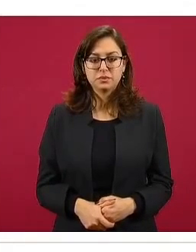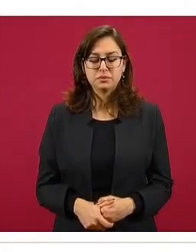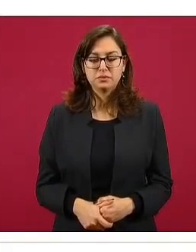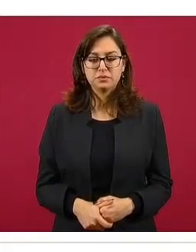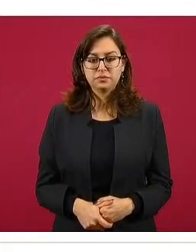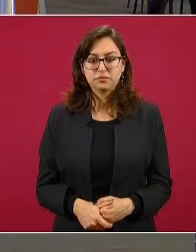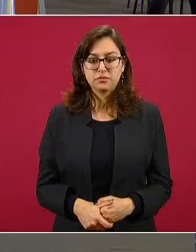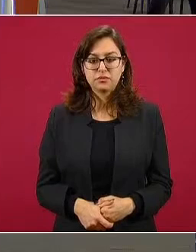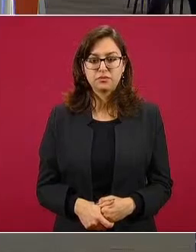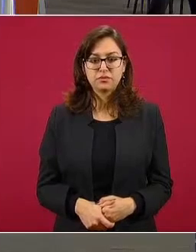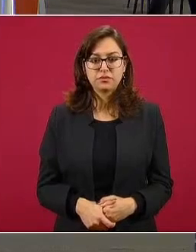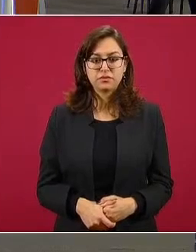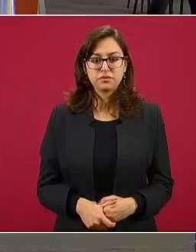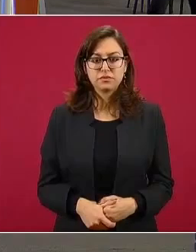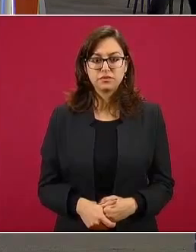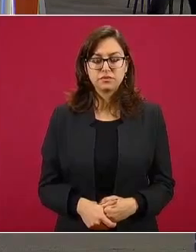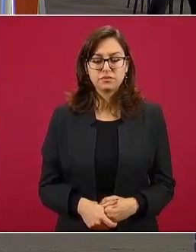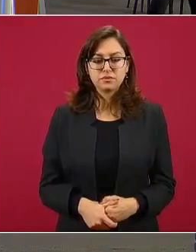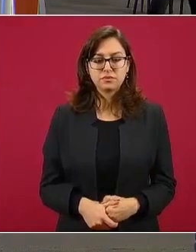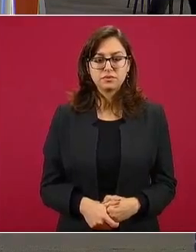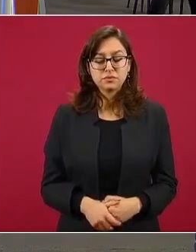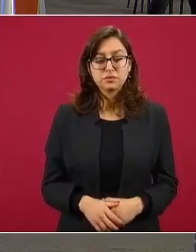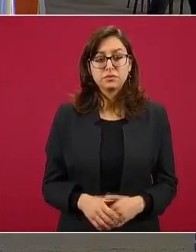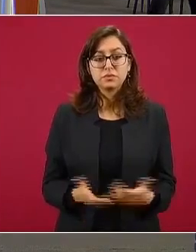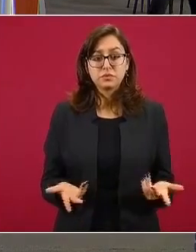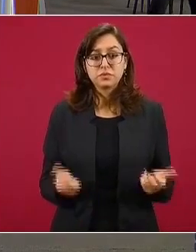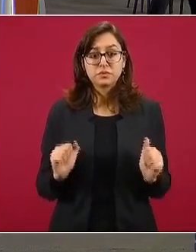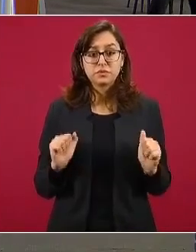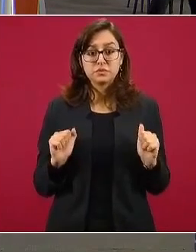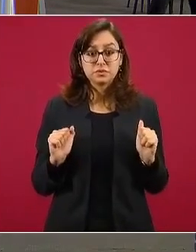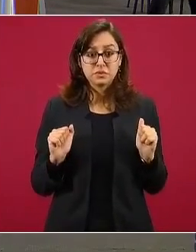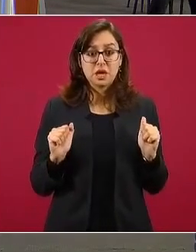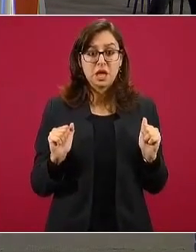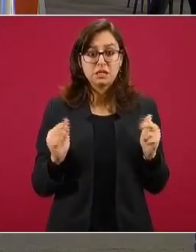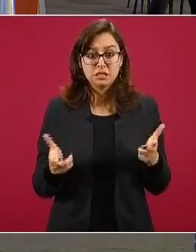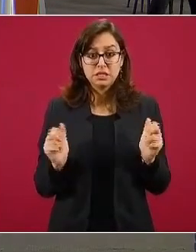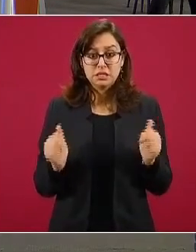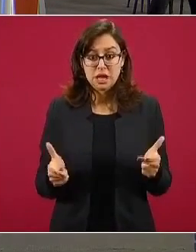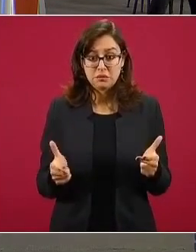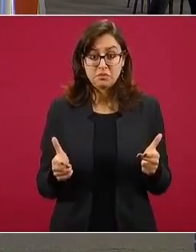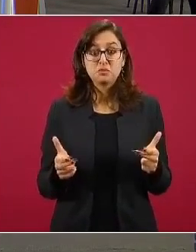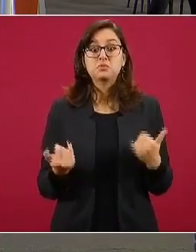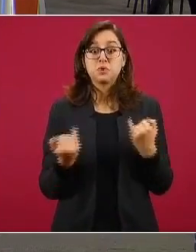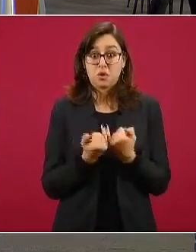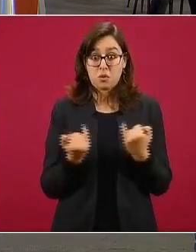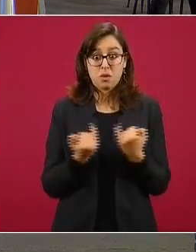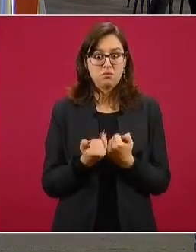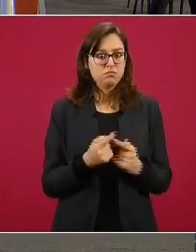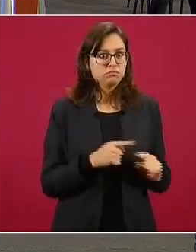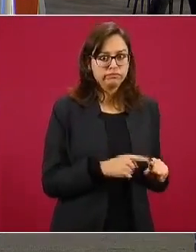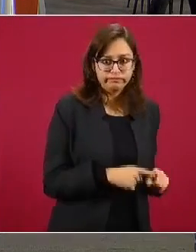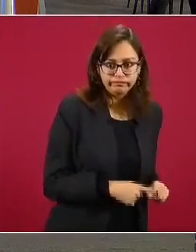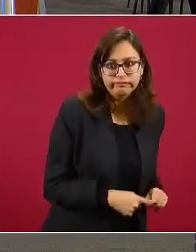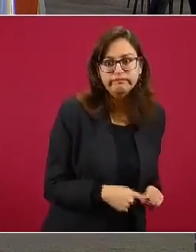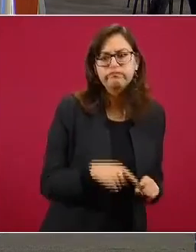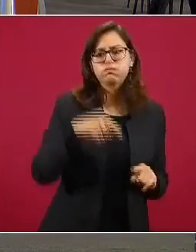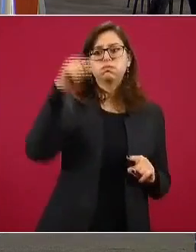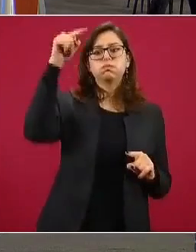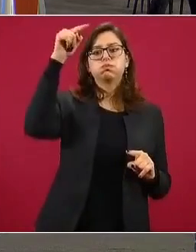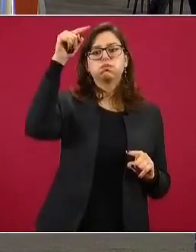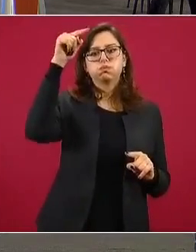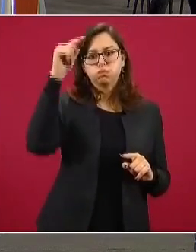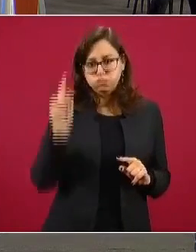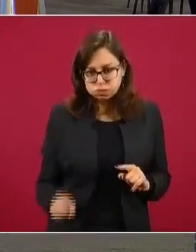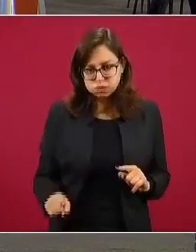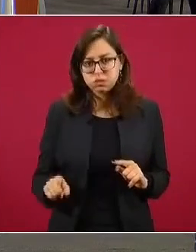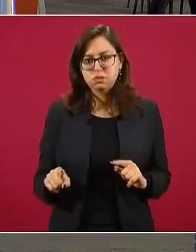padecimientos. La siguiente. Chiapas es un poco semejante, tuvo un cambio muy abrupto en la semana 25, posteriormente